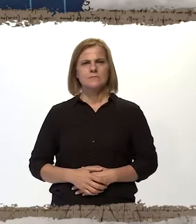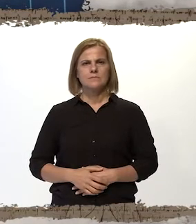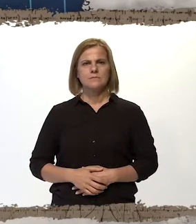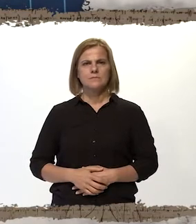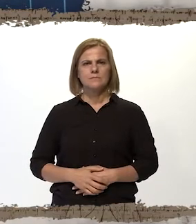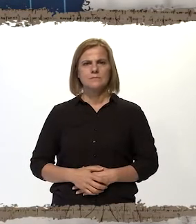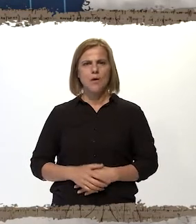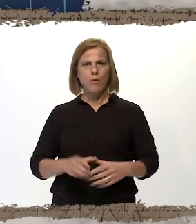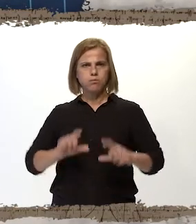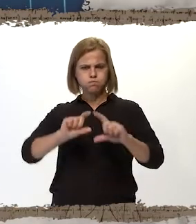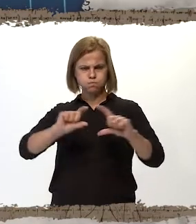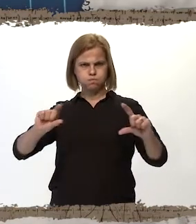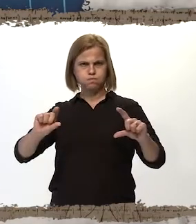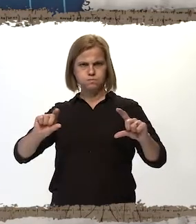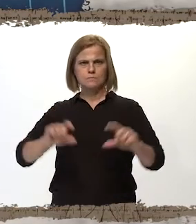Grueso.